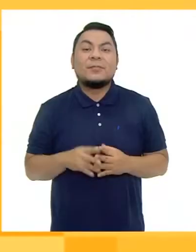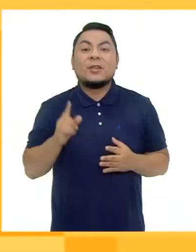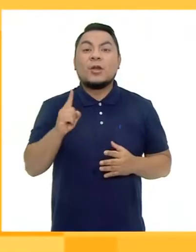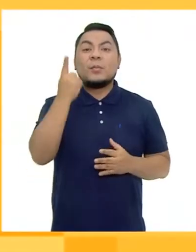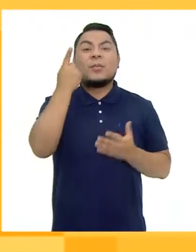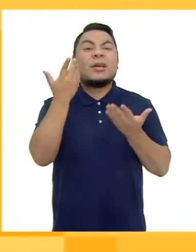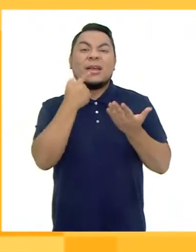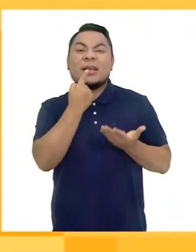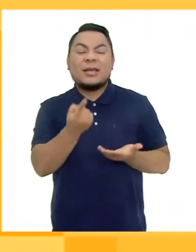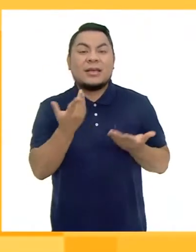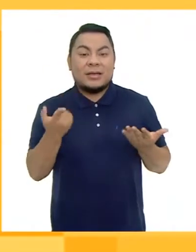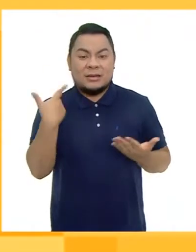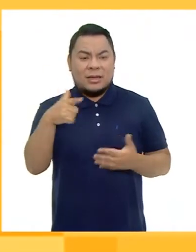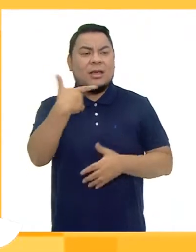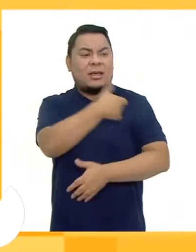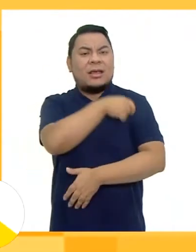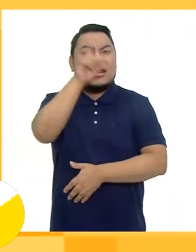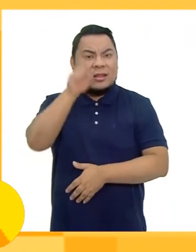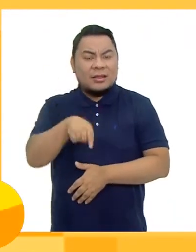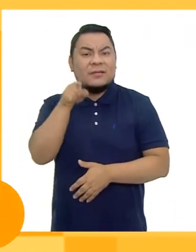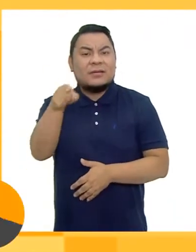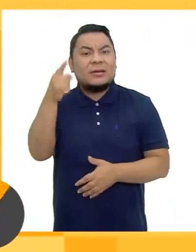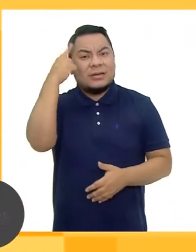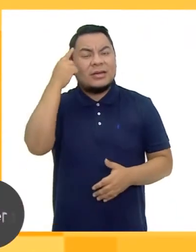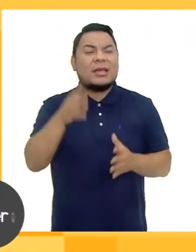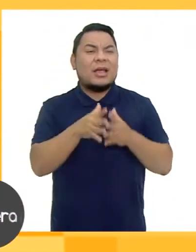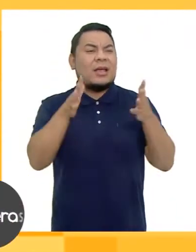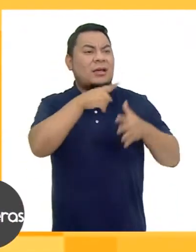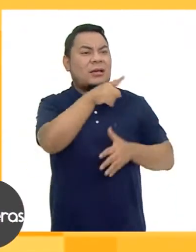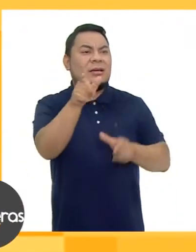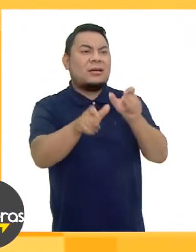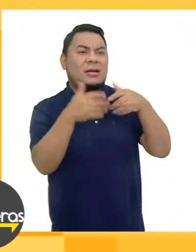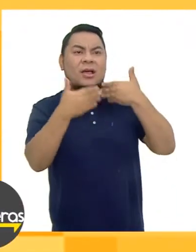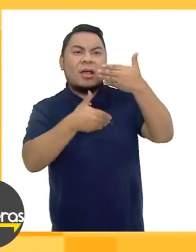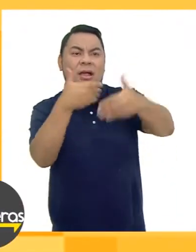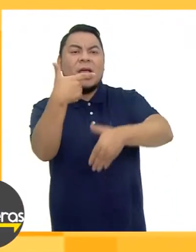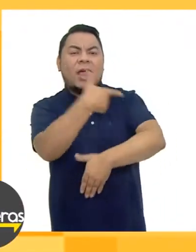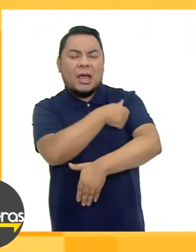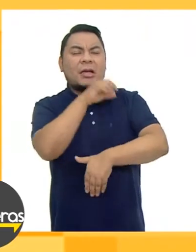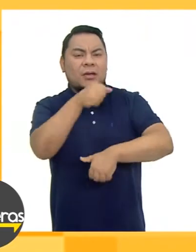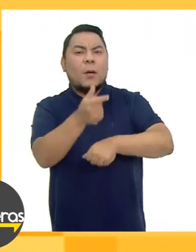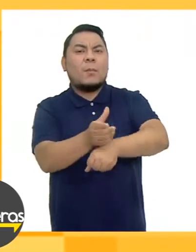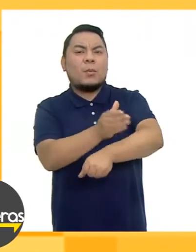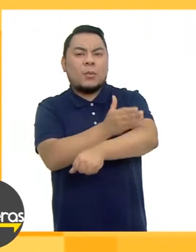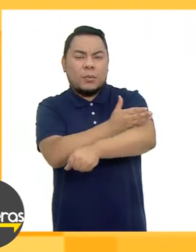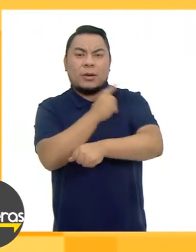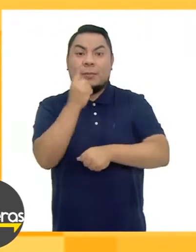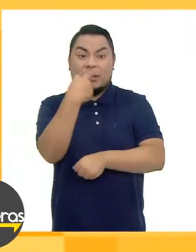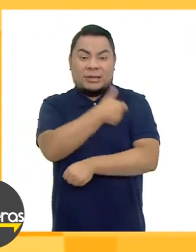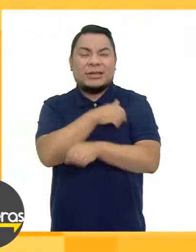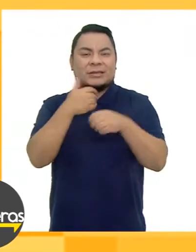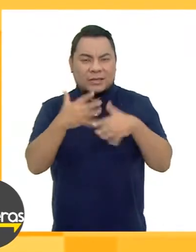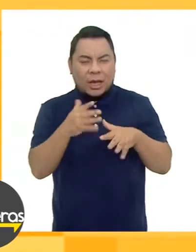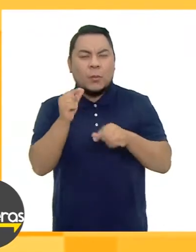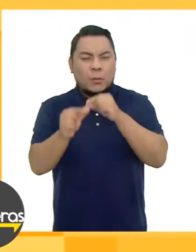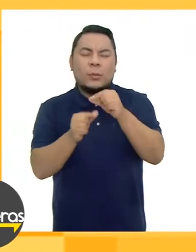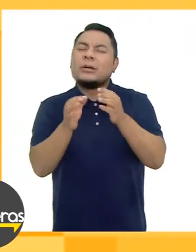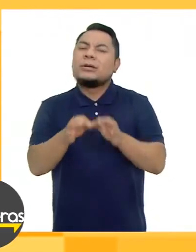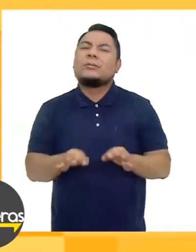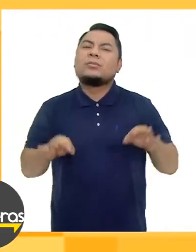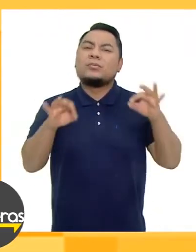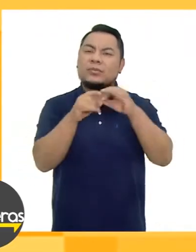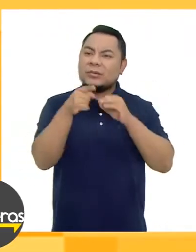Lo primero que tenemos que decir es que deben vacunarse Sé que la gran mayoría lo está haciendo Ya todos han recibido casi la primera dosis Es